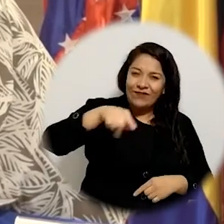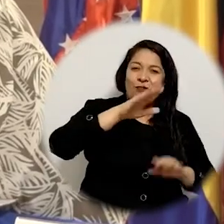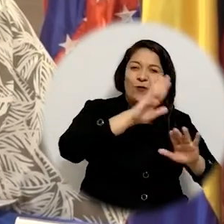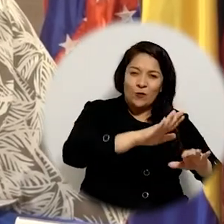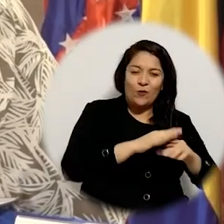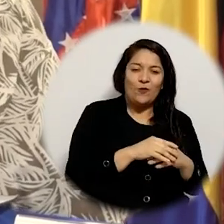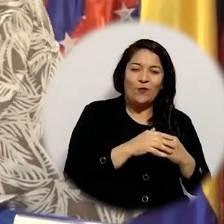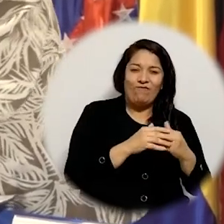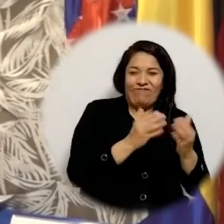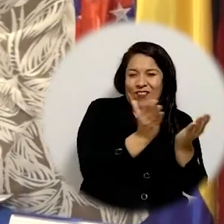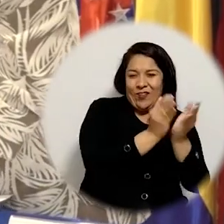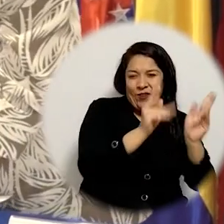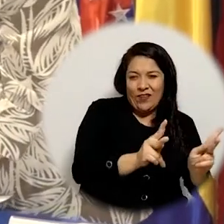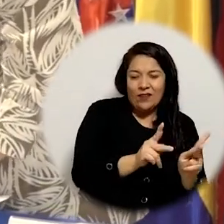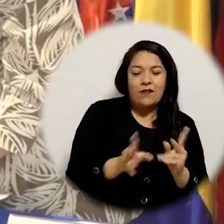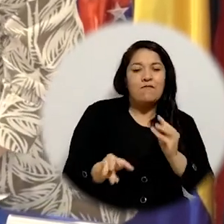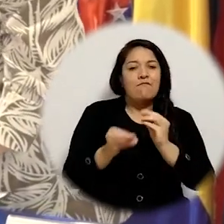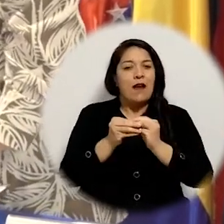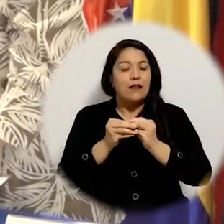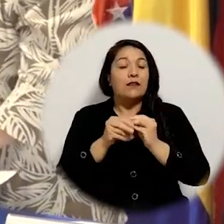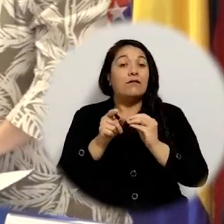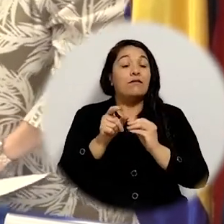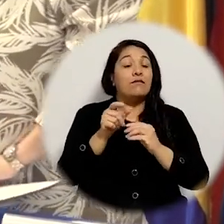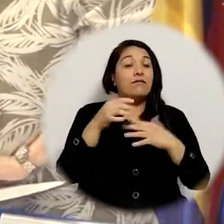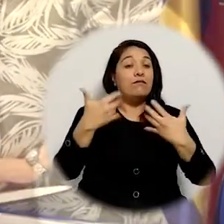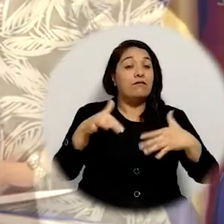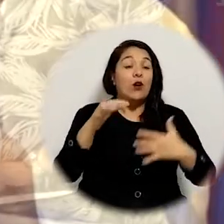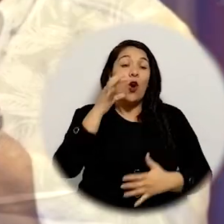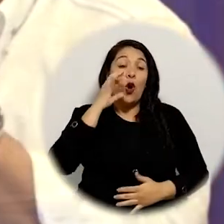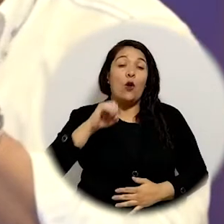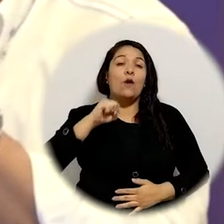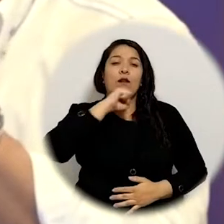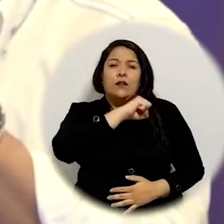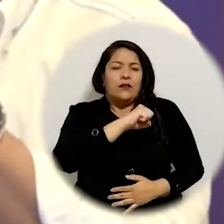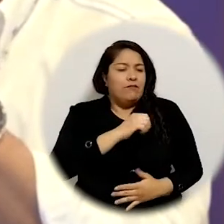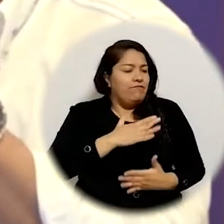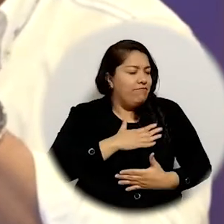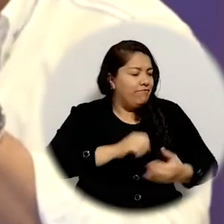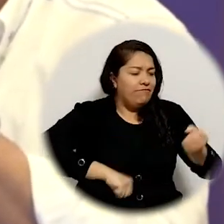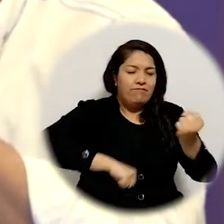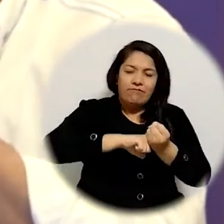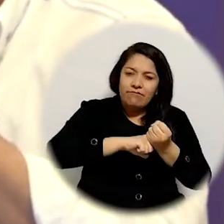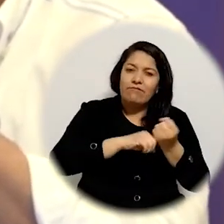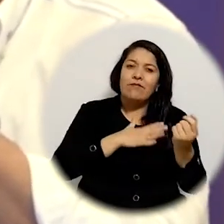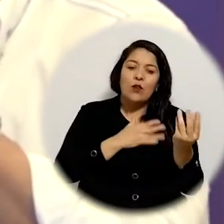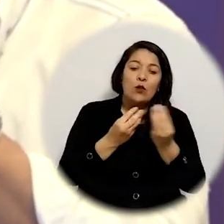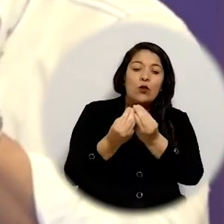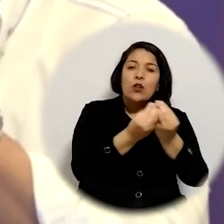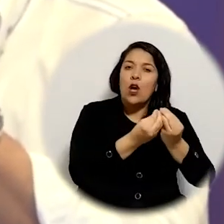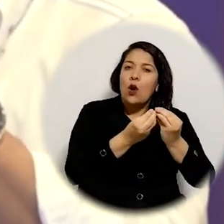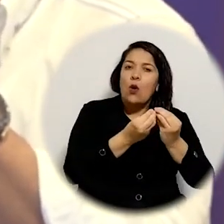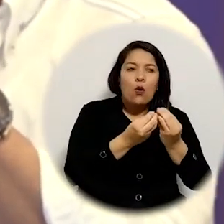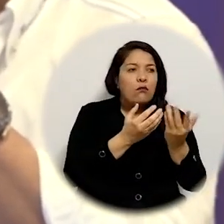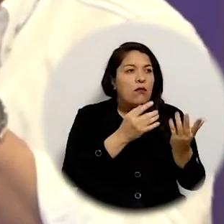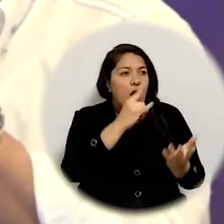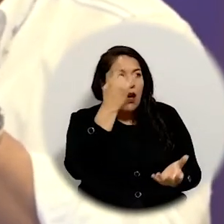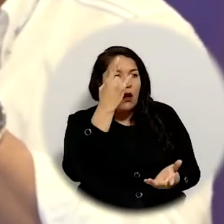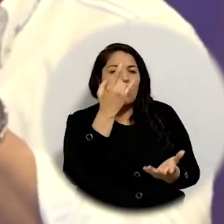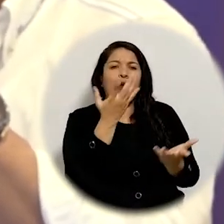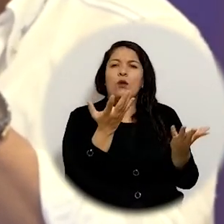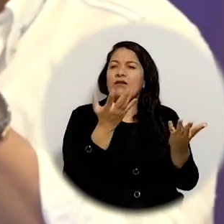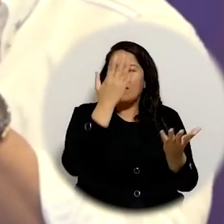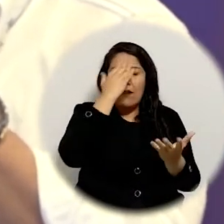universitaria al doctor Pablo Vera Salazar queremos manifestarle nuestro apoyo y que cuente con este Consejo Superior